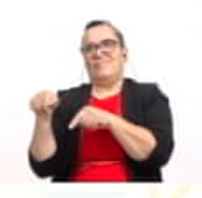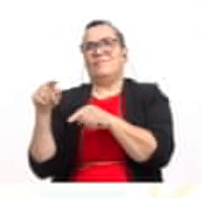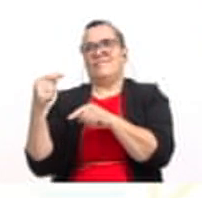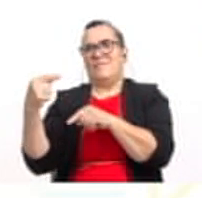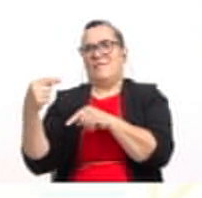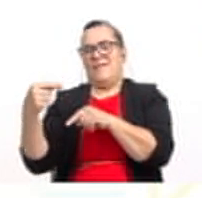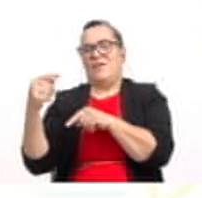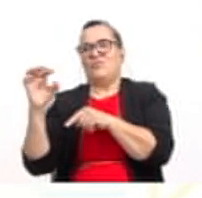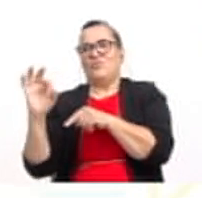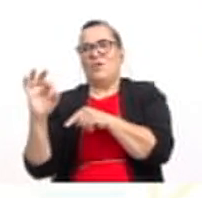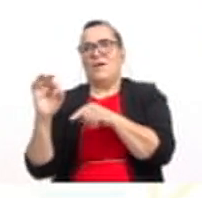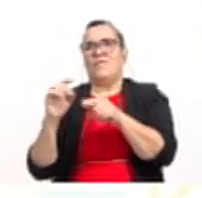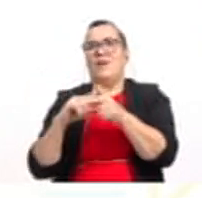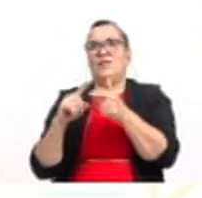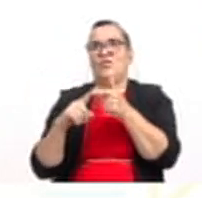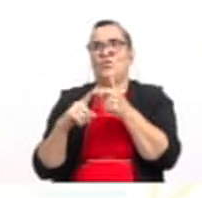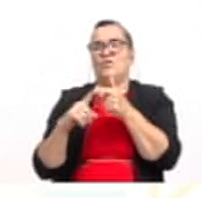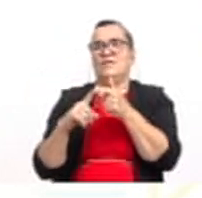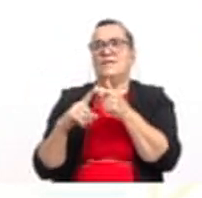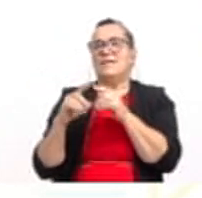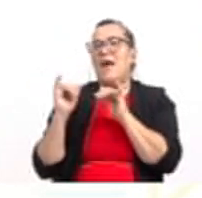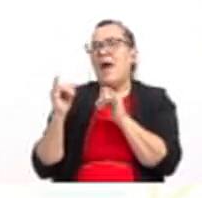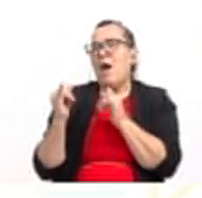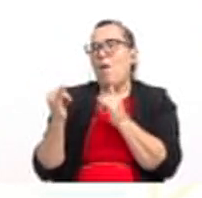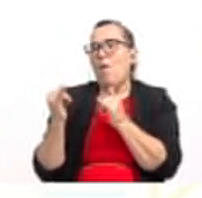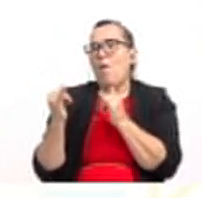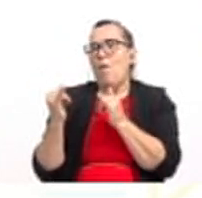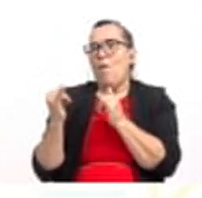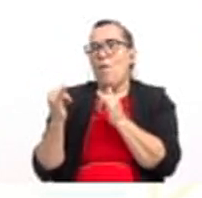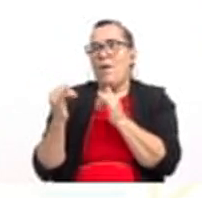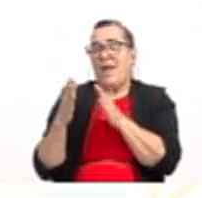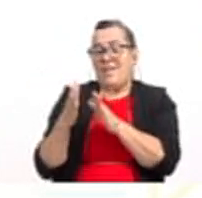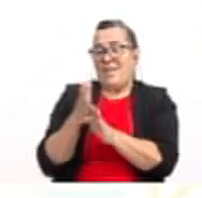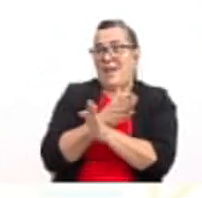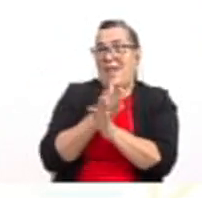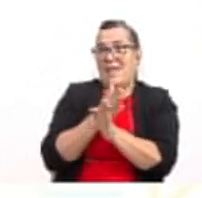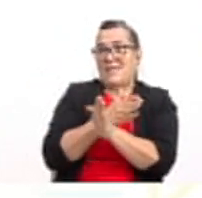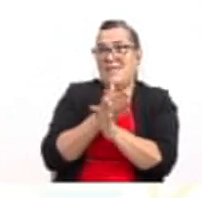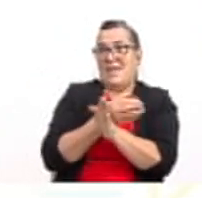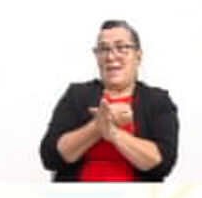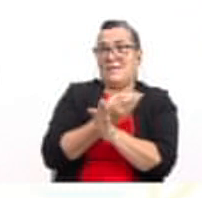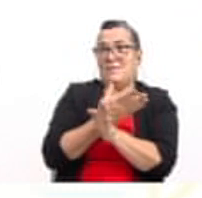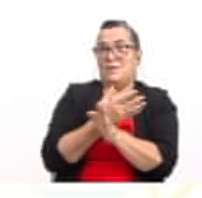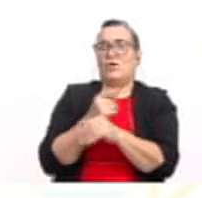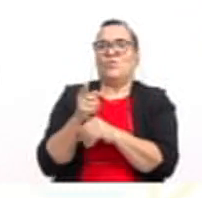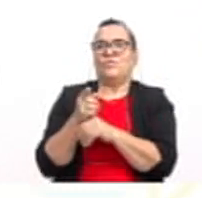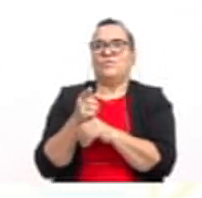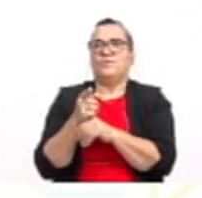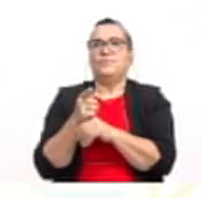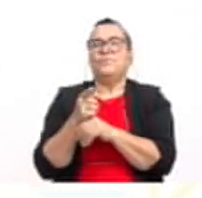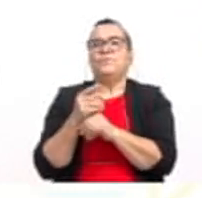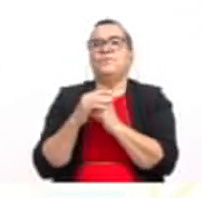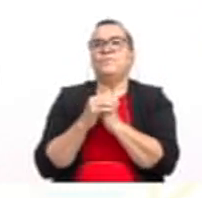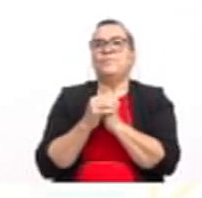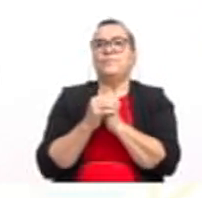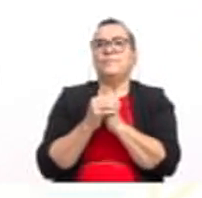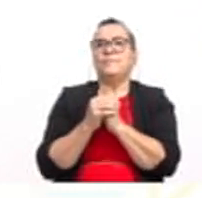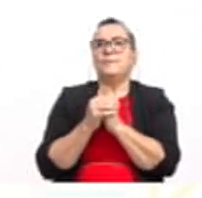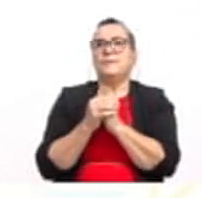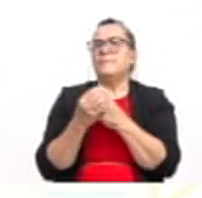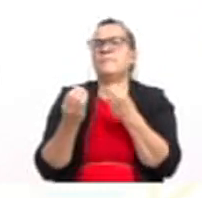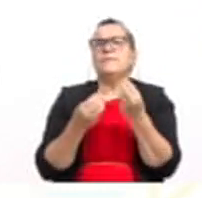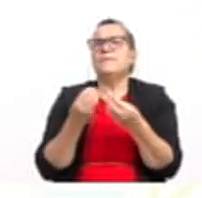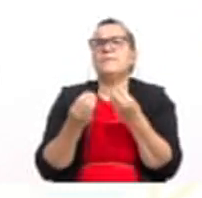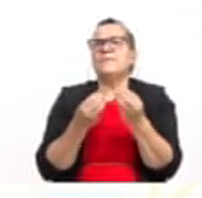Muy bien. Menos 3 al cuadrado da 9, pero por el menos que teníamos delante de esta expresión nos daría menos 9. Ahora bien, ¿qué